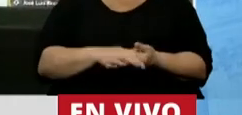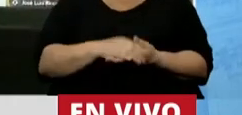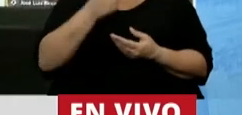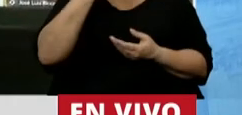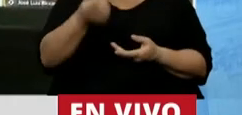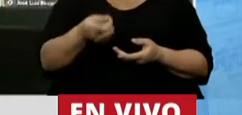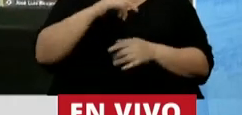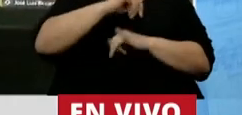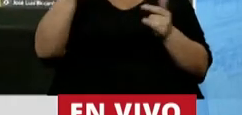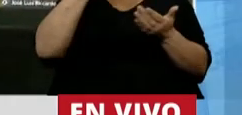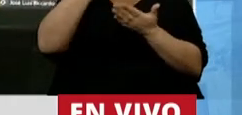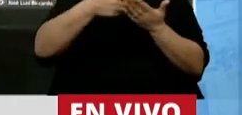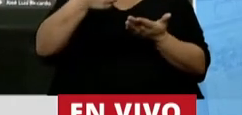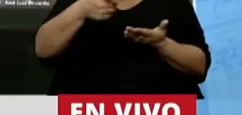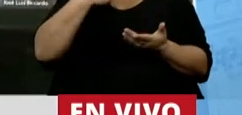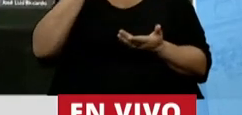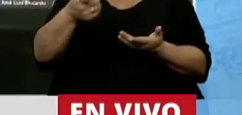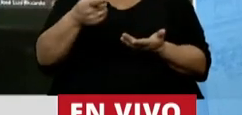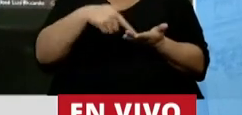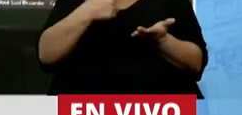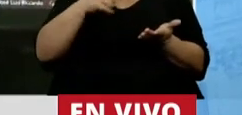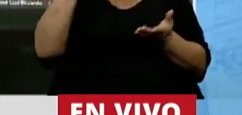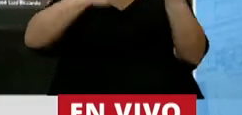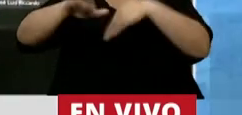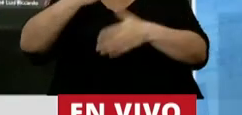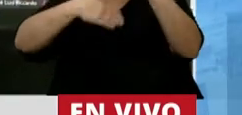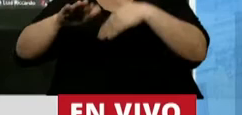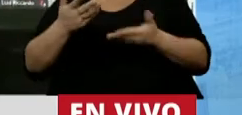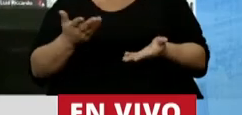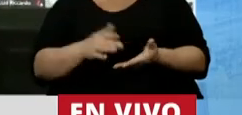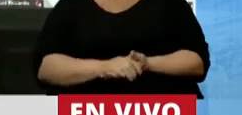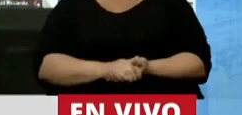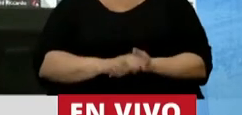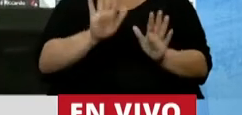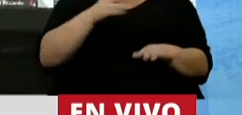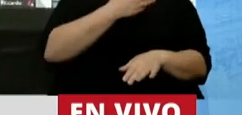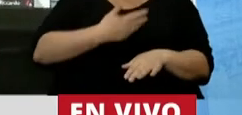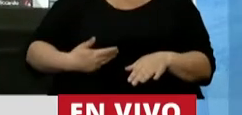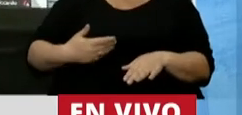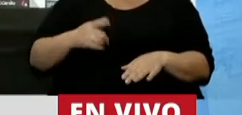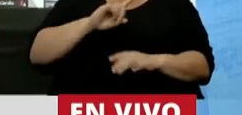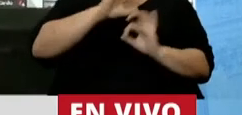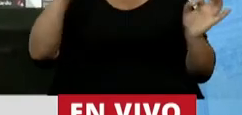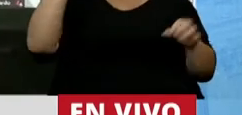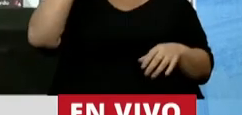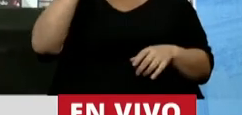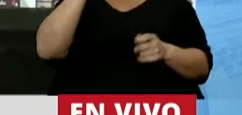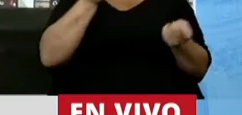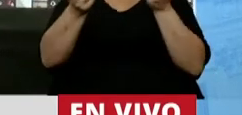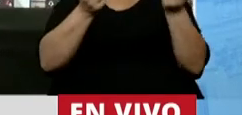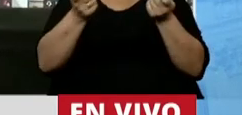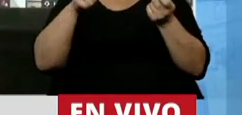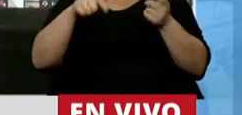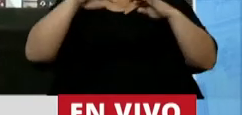para hacerle decir a las cartas las cosas que las cartas no dicen. Mire, presidente, nadie se pregunta quién conduce